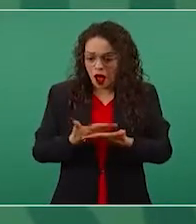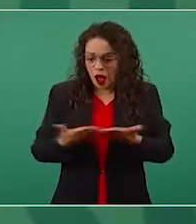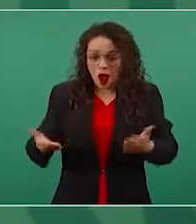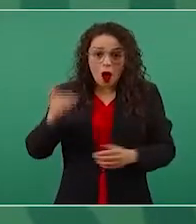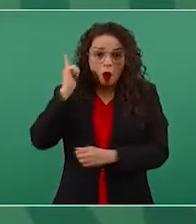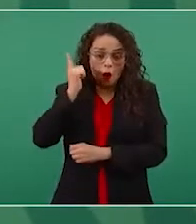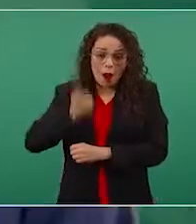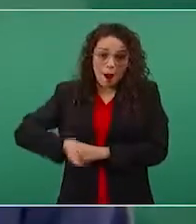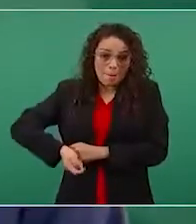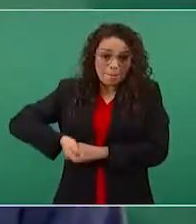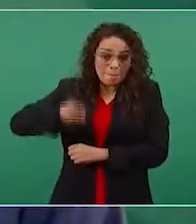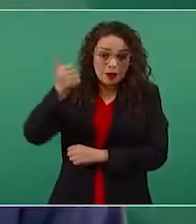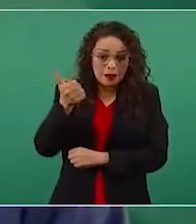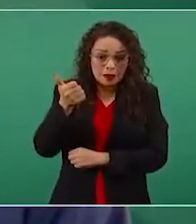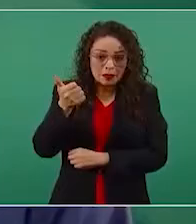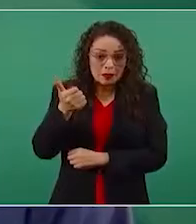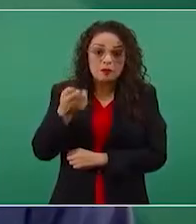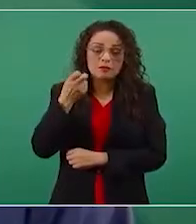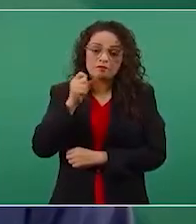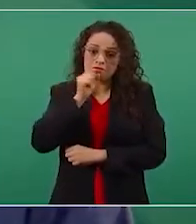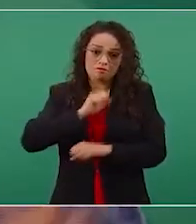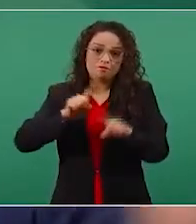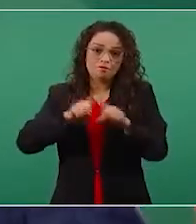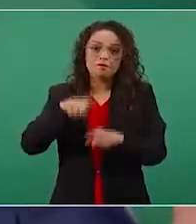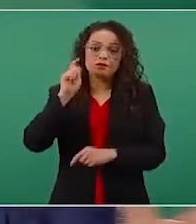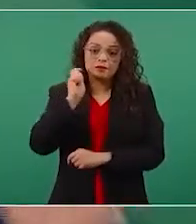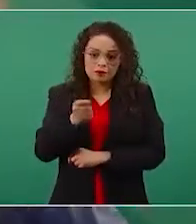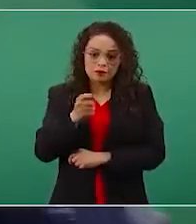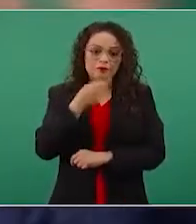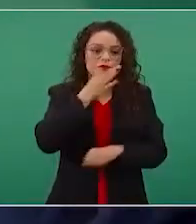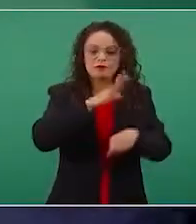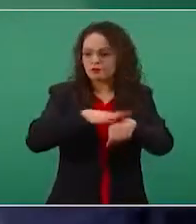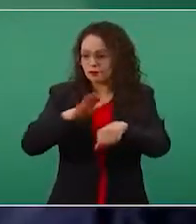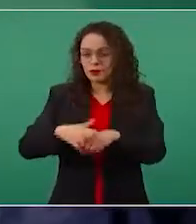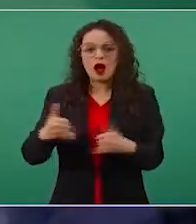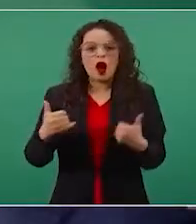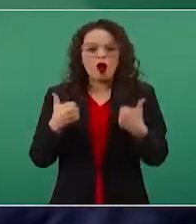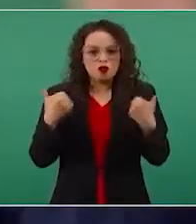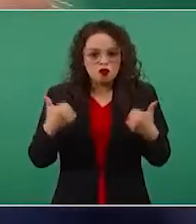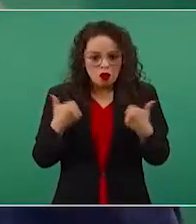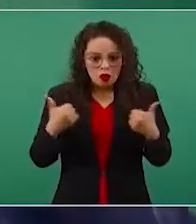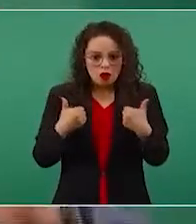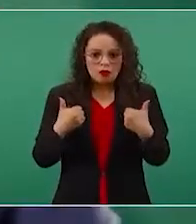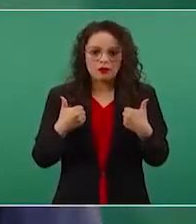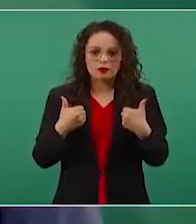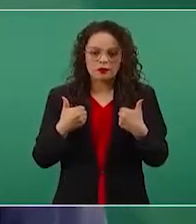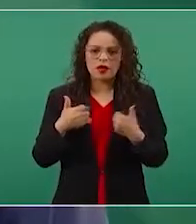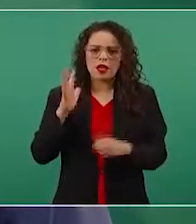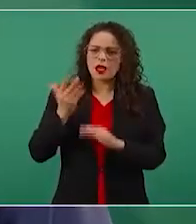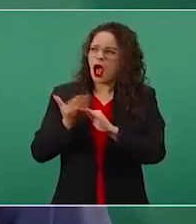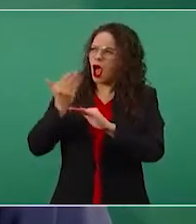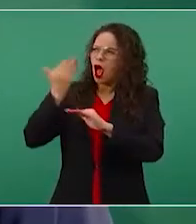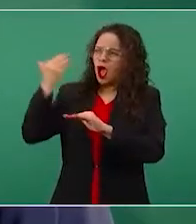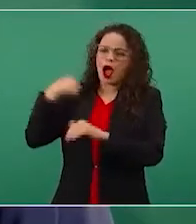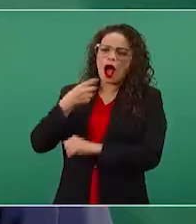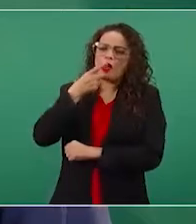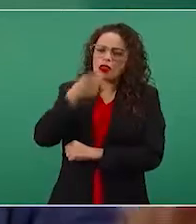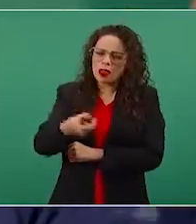Eso también para los jóvenes. Ya lo hemos hablado así, en un repaso breve,